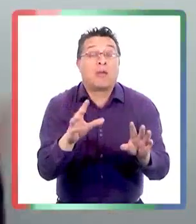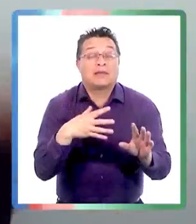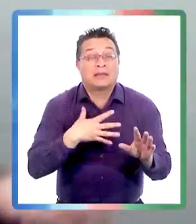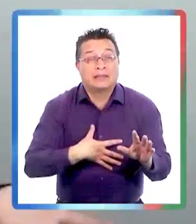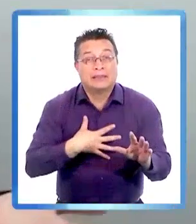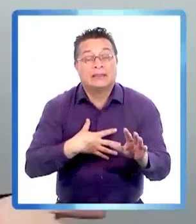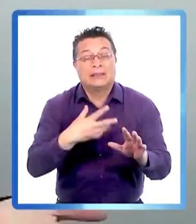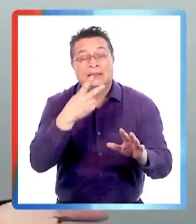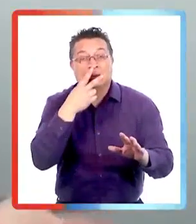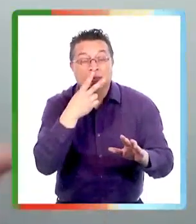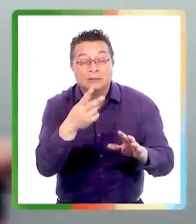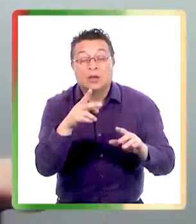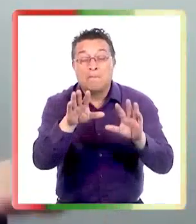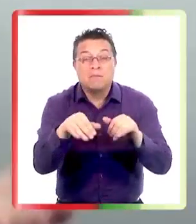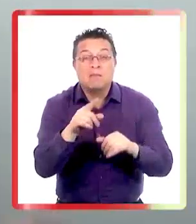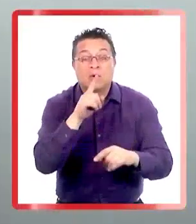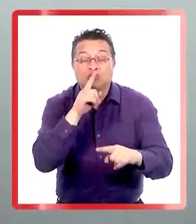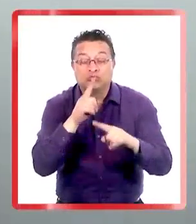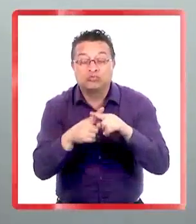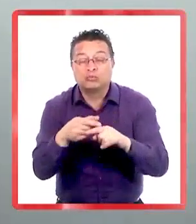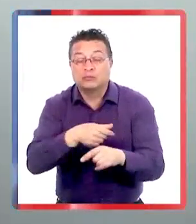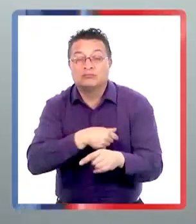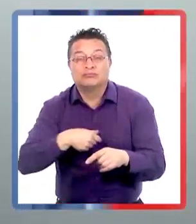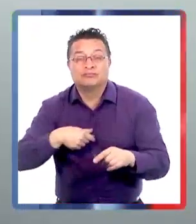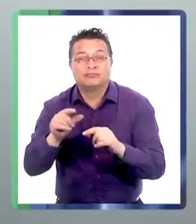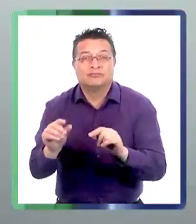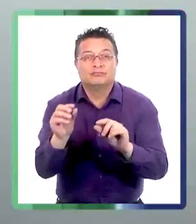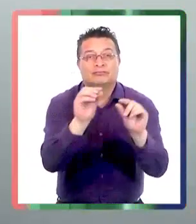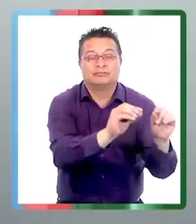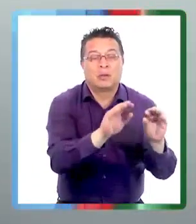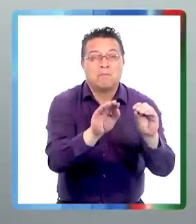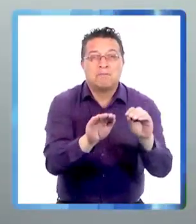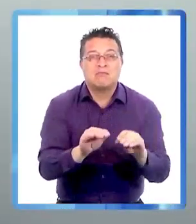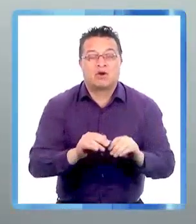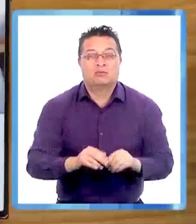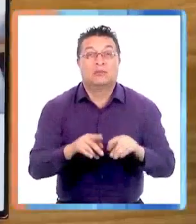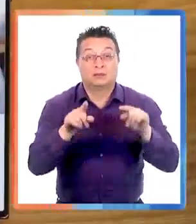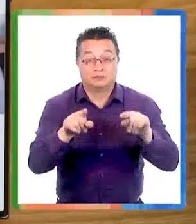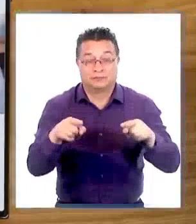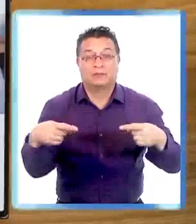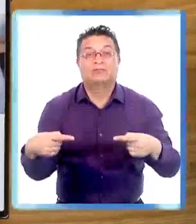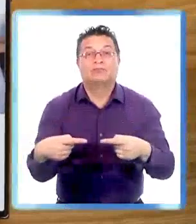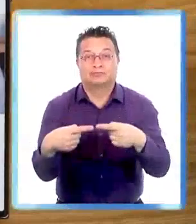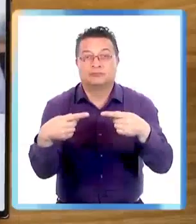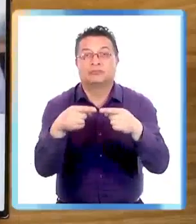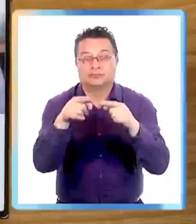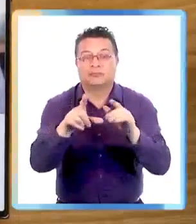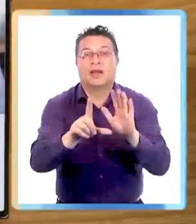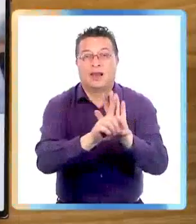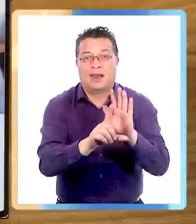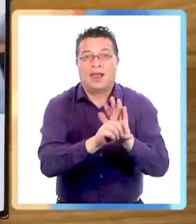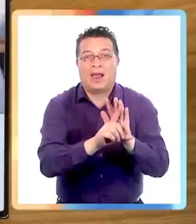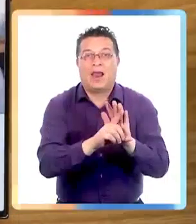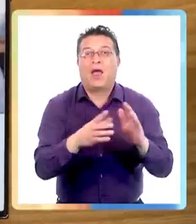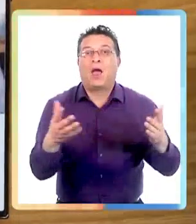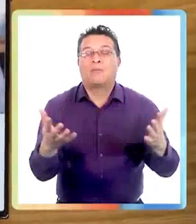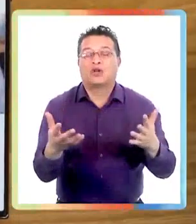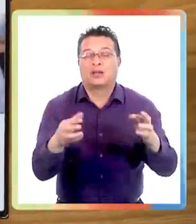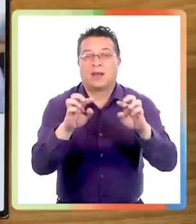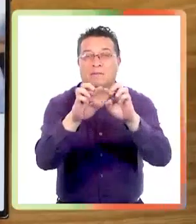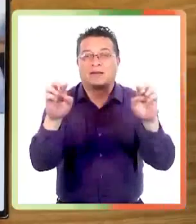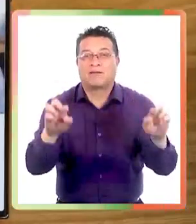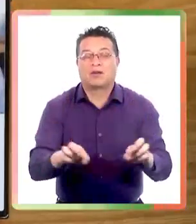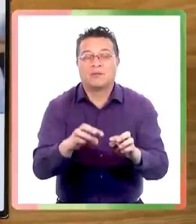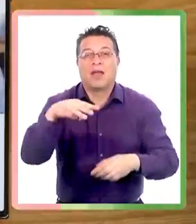simplemente querían usar el mismo nombre de usuarios que estaban en Facebook. Pero subyace aquí un conflicto de ribetes